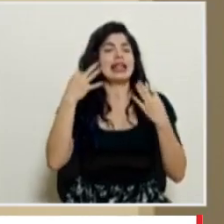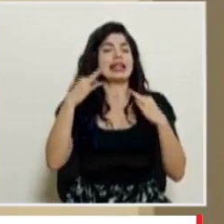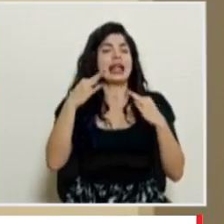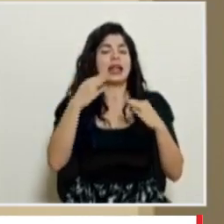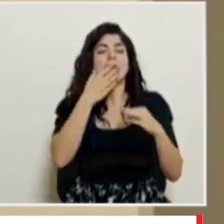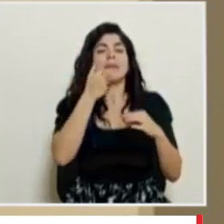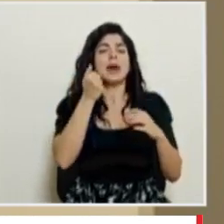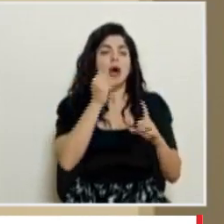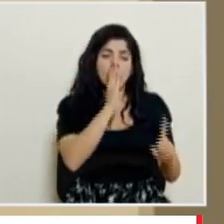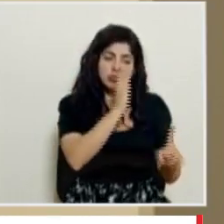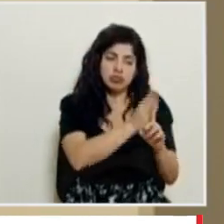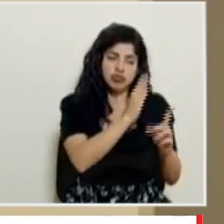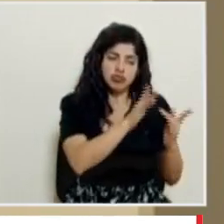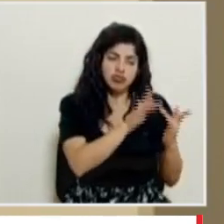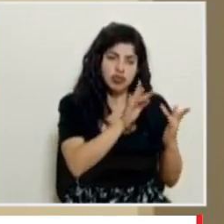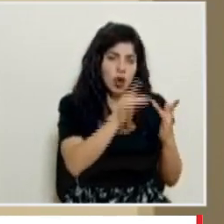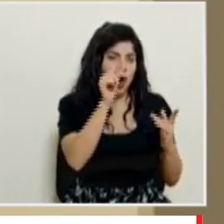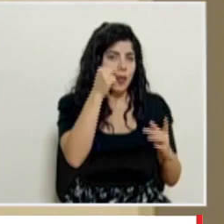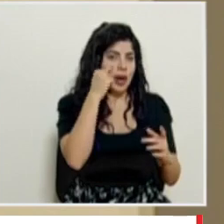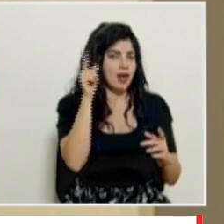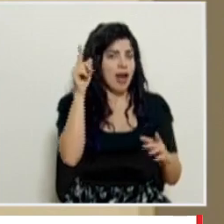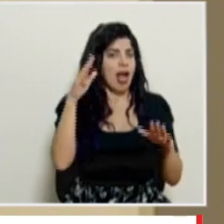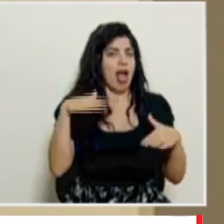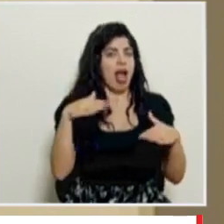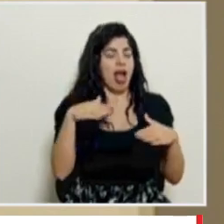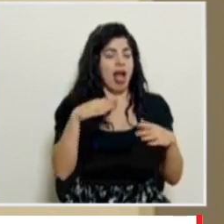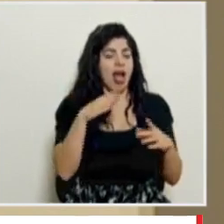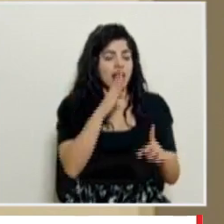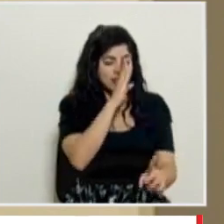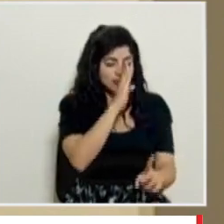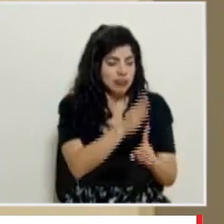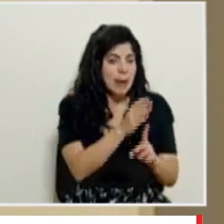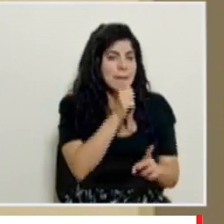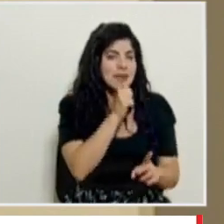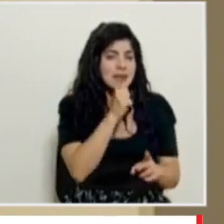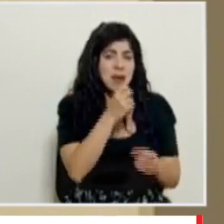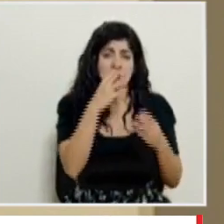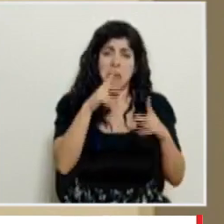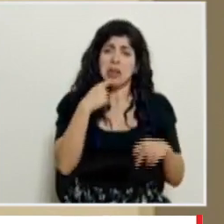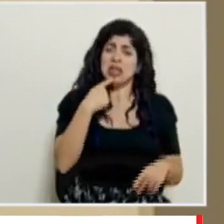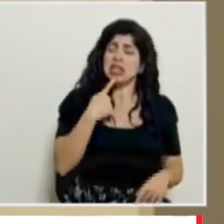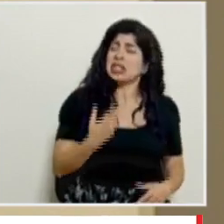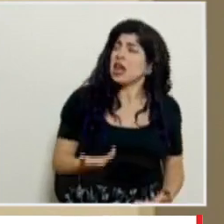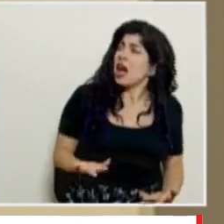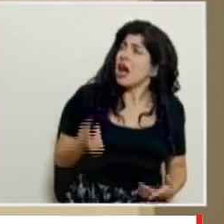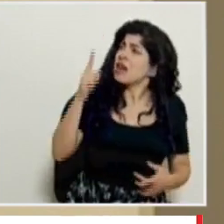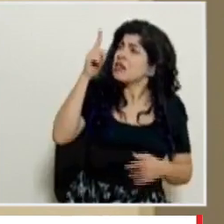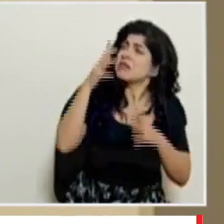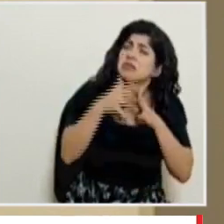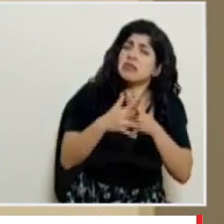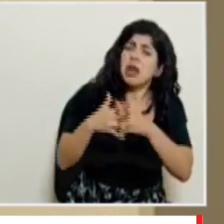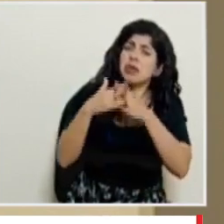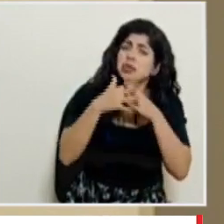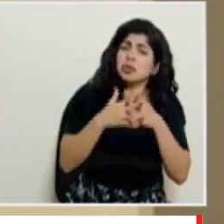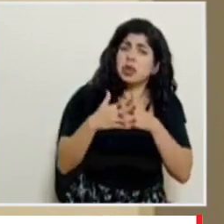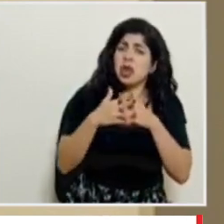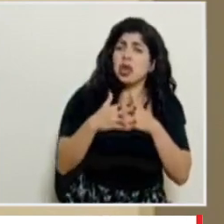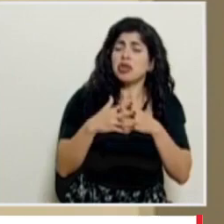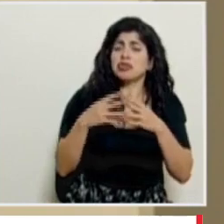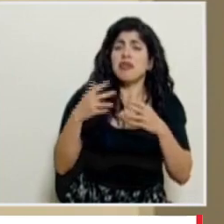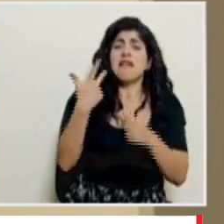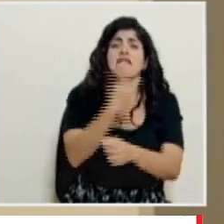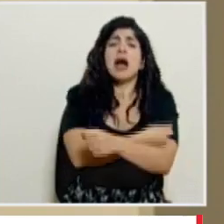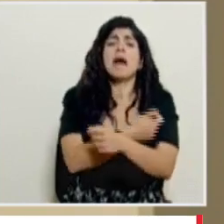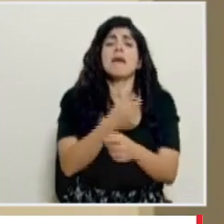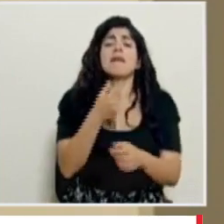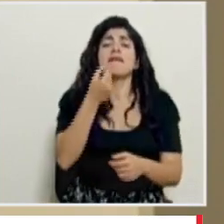directamente con los gobiernos por eso es que todavía no ha habido apertura en el sector privado hay mucha gente que dice es que en Estados Unidos la ponen en